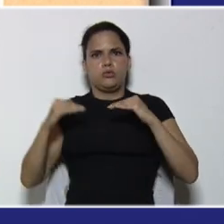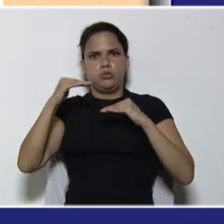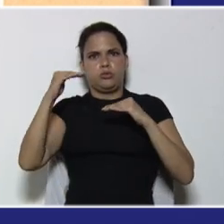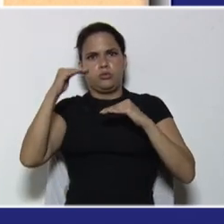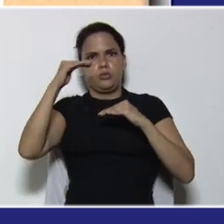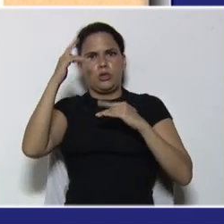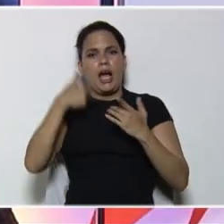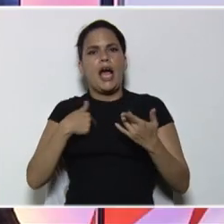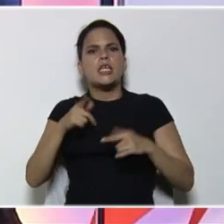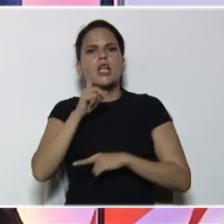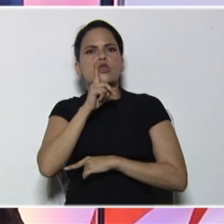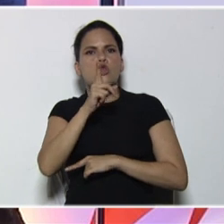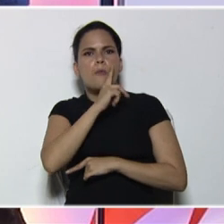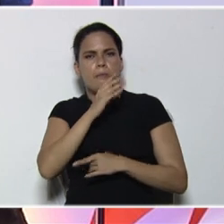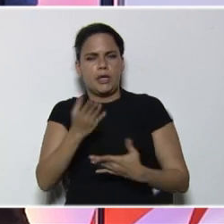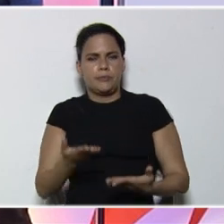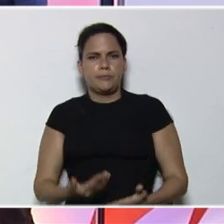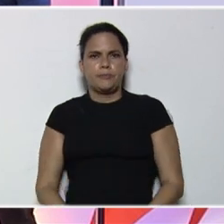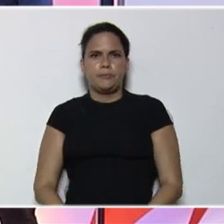función exponencial,